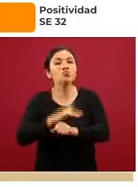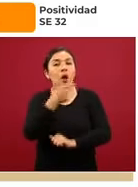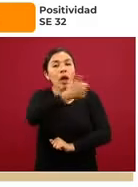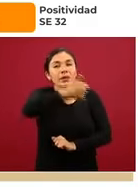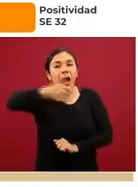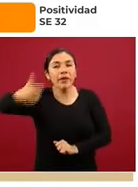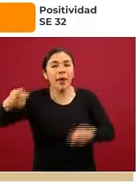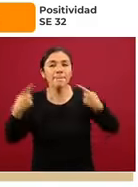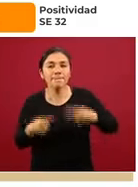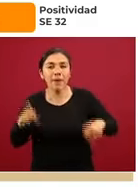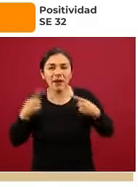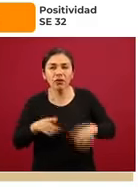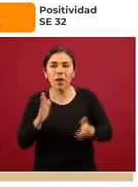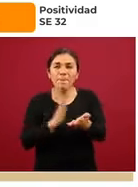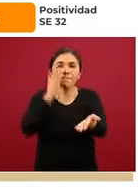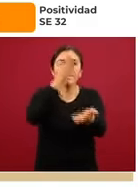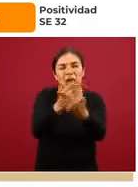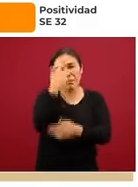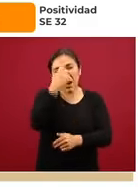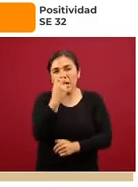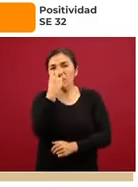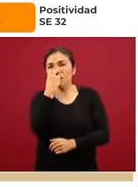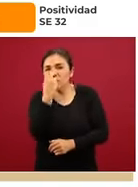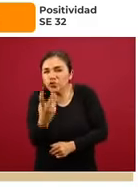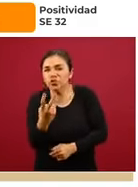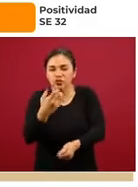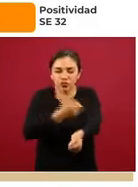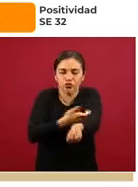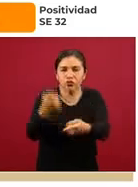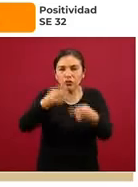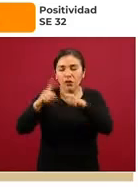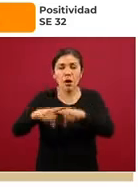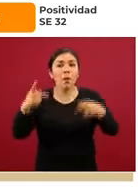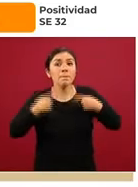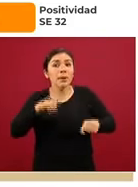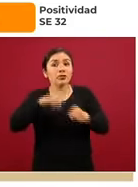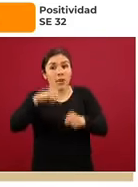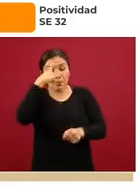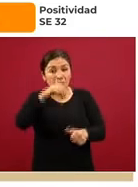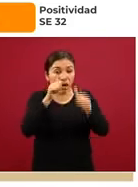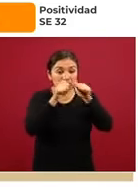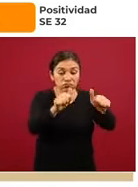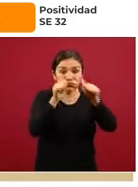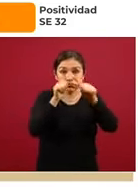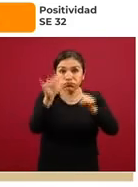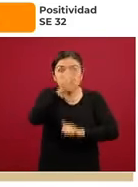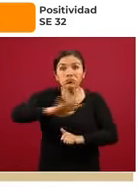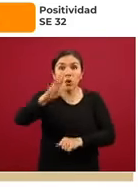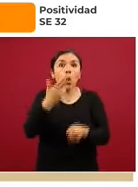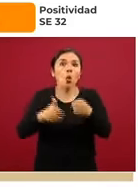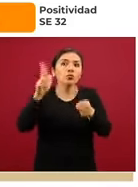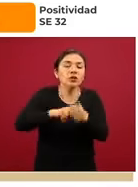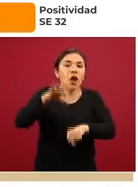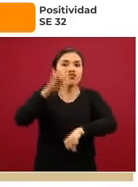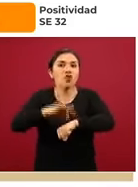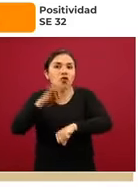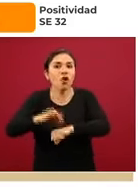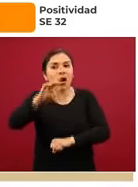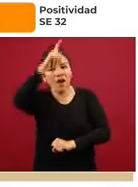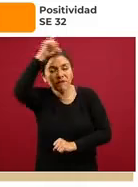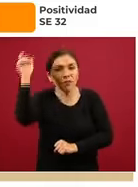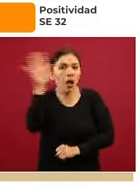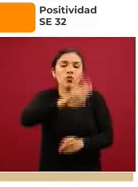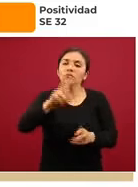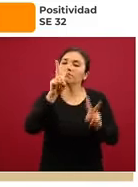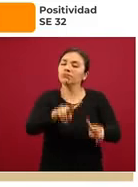personas que se han estudiado, el personal de salud ha estado prestando atención desde todos los niveles. Un agradecimiento a todo